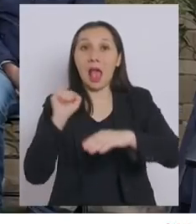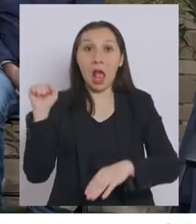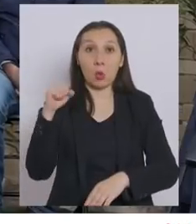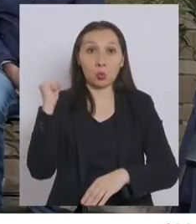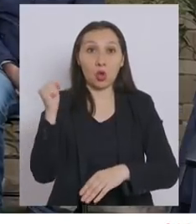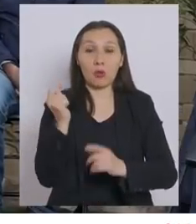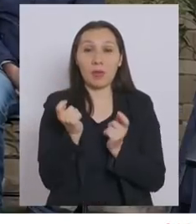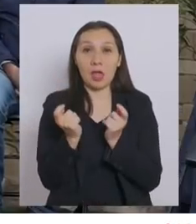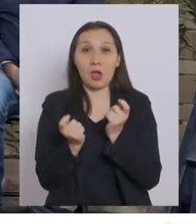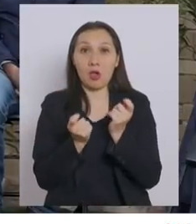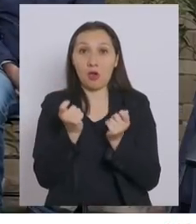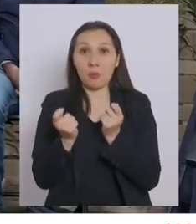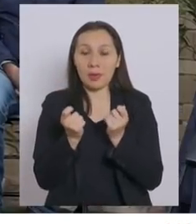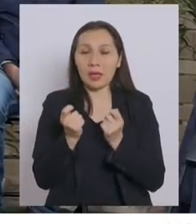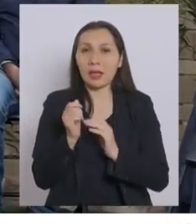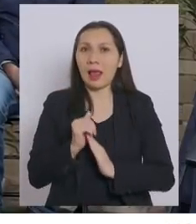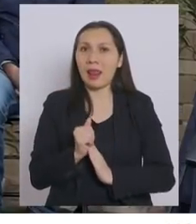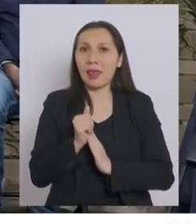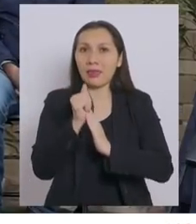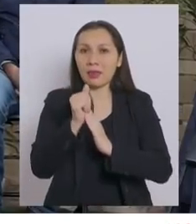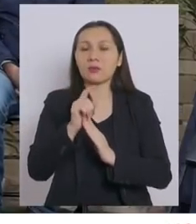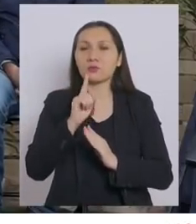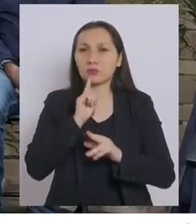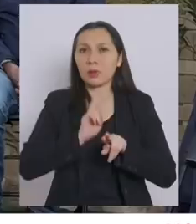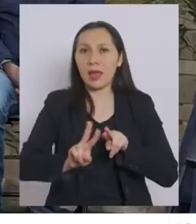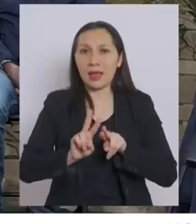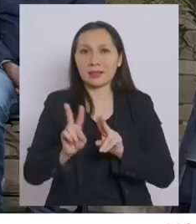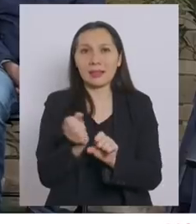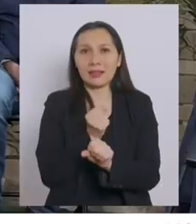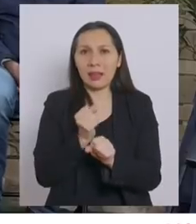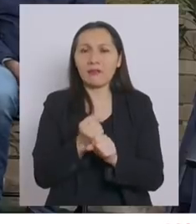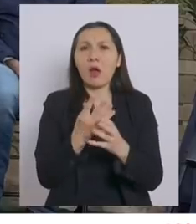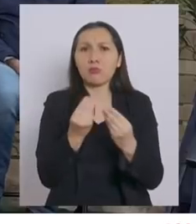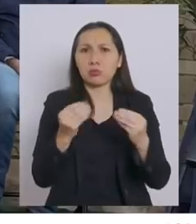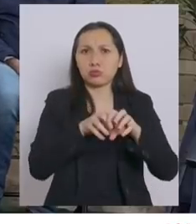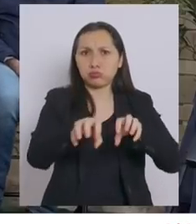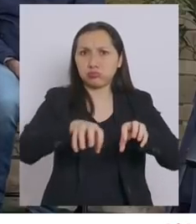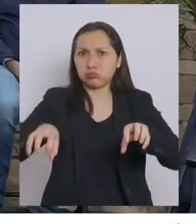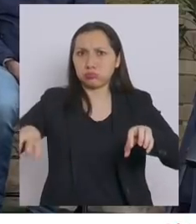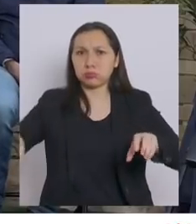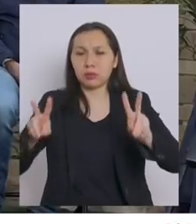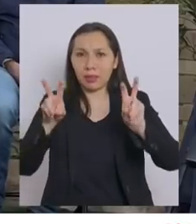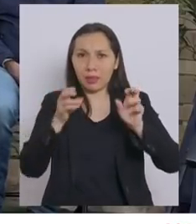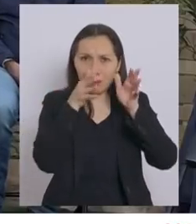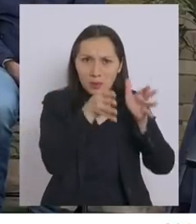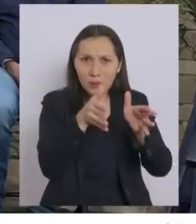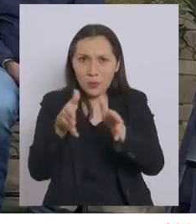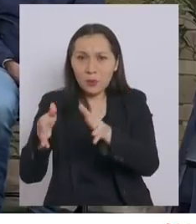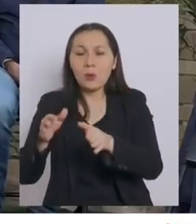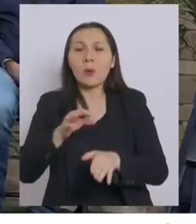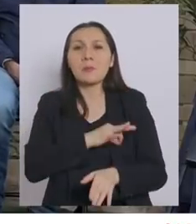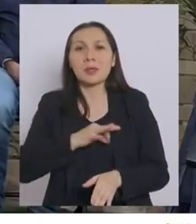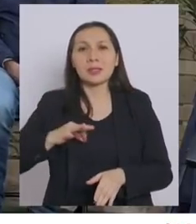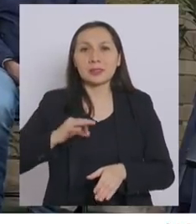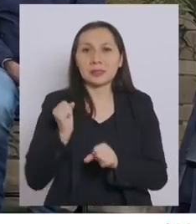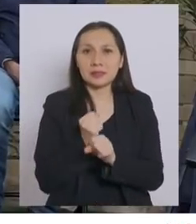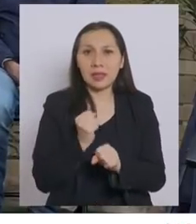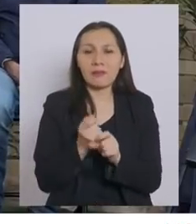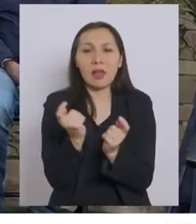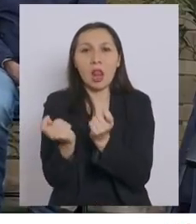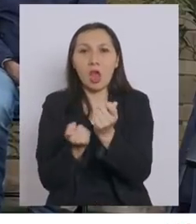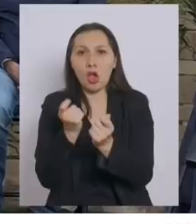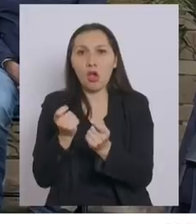económica y liderazgo, estamos realizando un trabajo multisectorial principalmente con los ministerios del Trabajo,